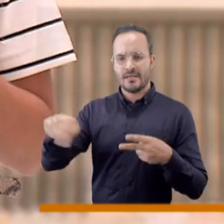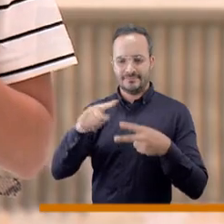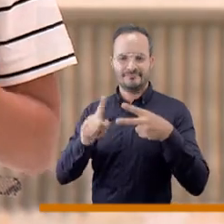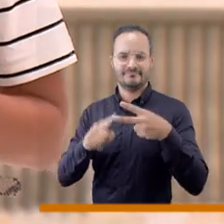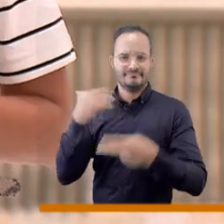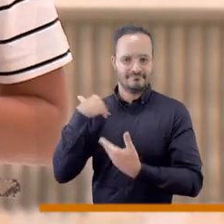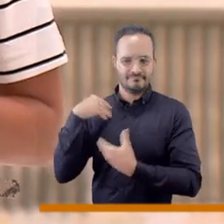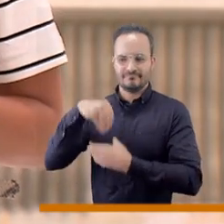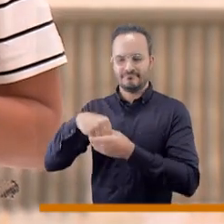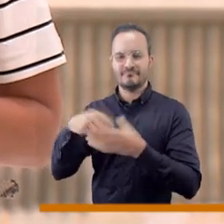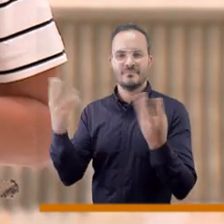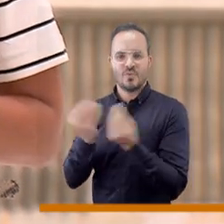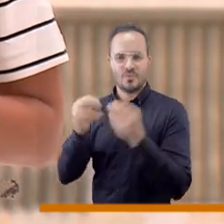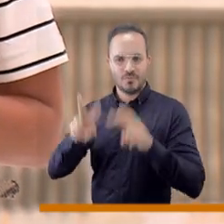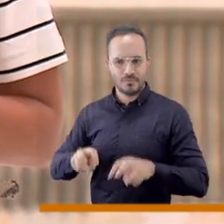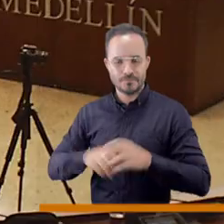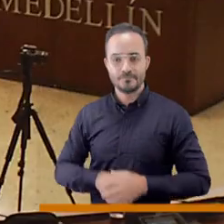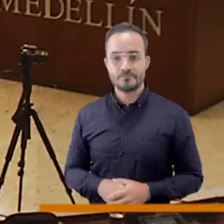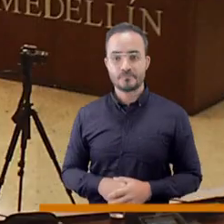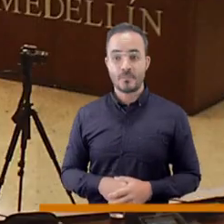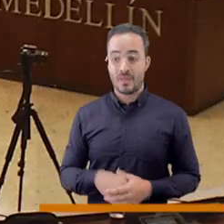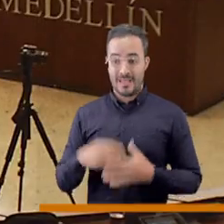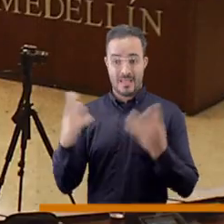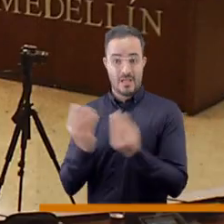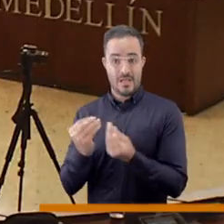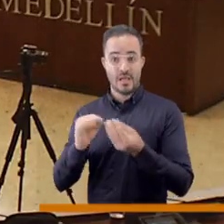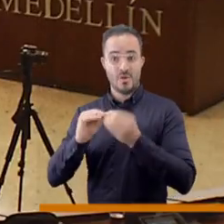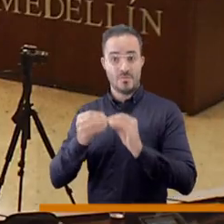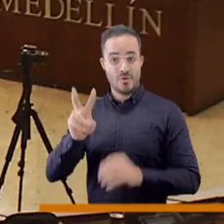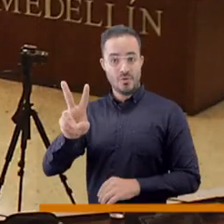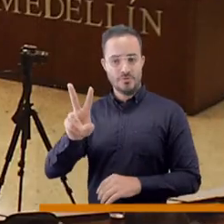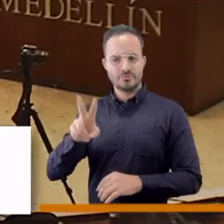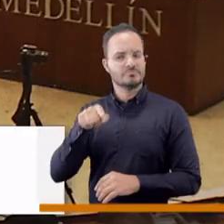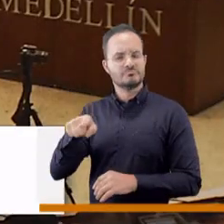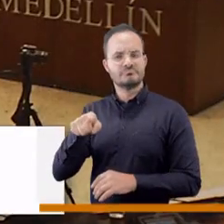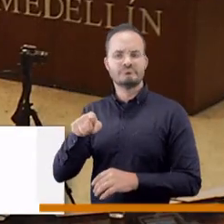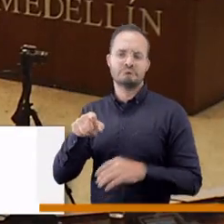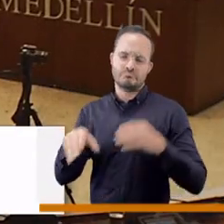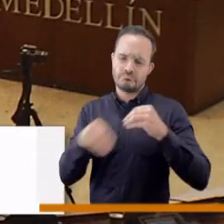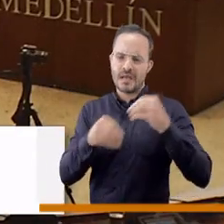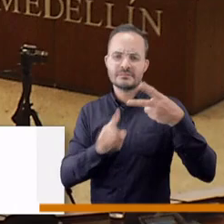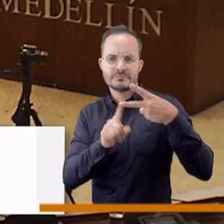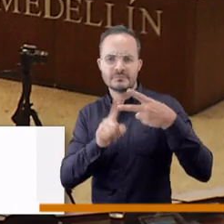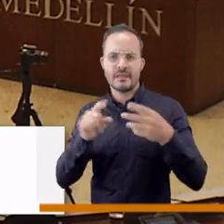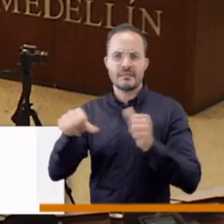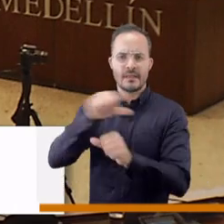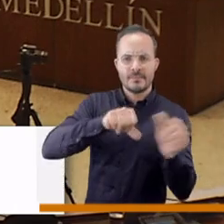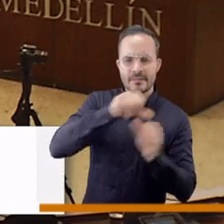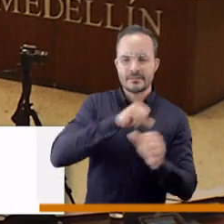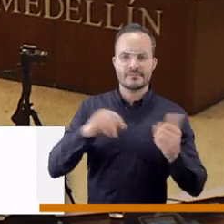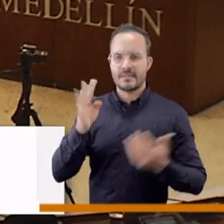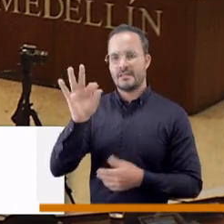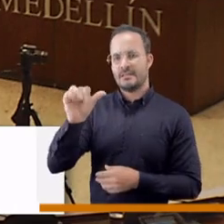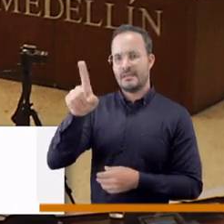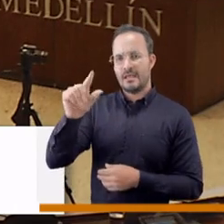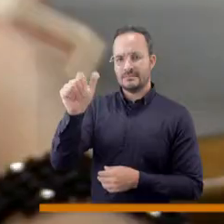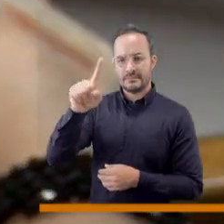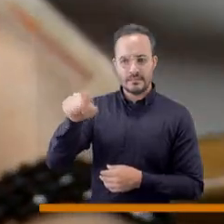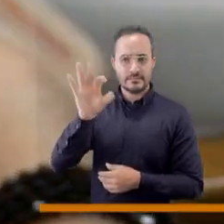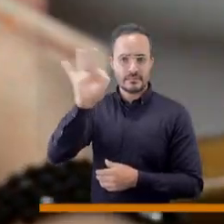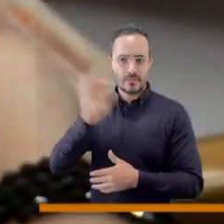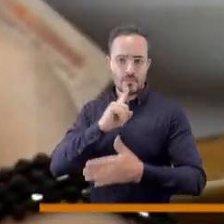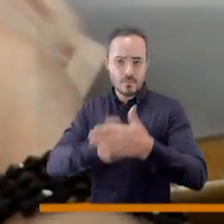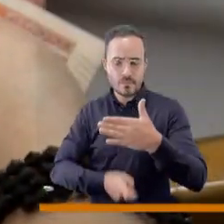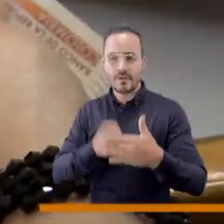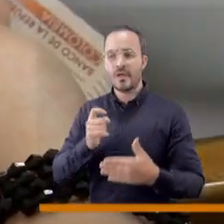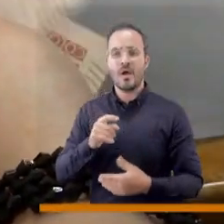Jaramillo, quien actúa como vicepresidente. Adicionalmente, en la Comisión de Presupuestos le damos trámite a todo lo que son tasas, gravámenes,